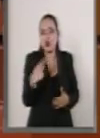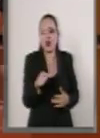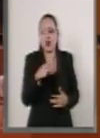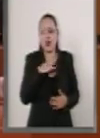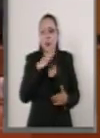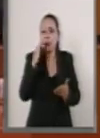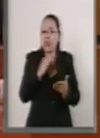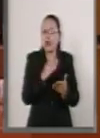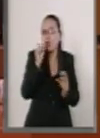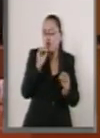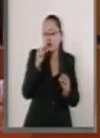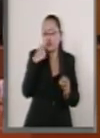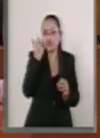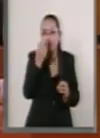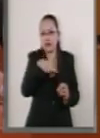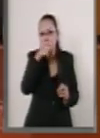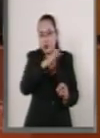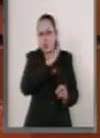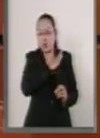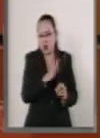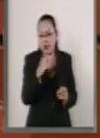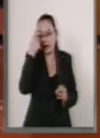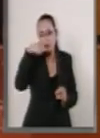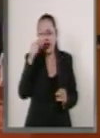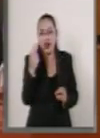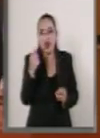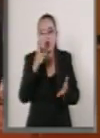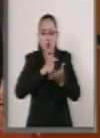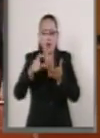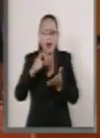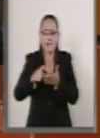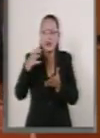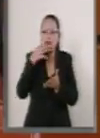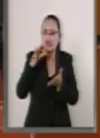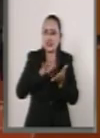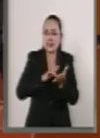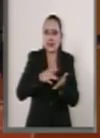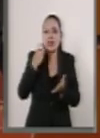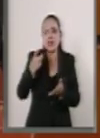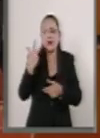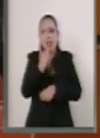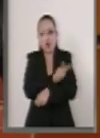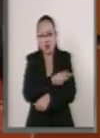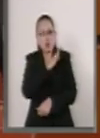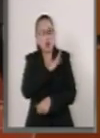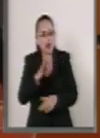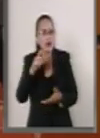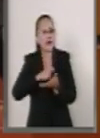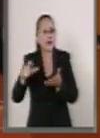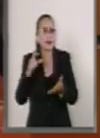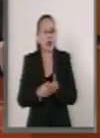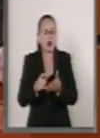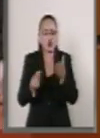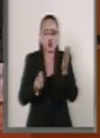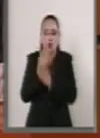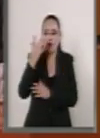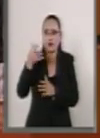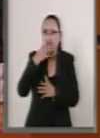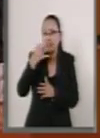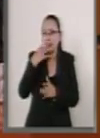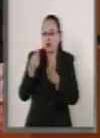quieren vamos a ponerla para que se compren medicinas y vacunas medicamentos innovadores